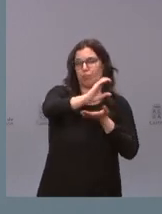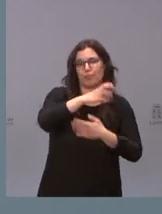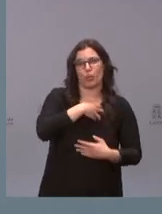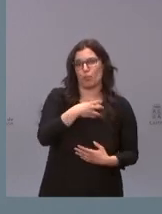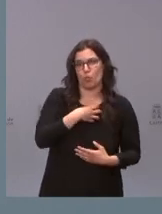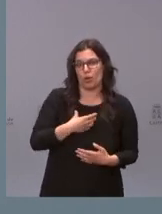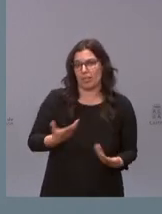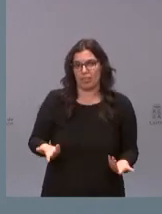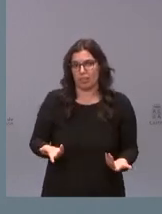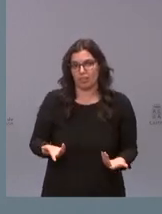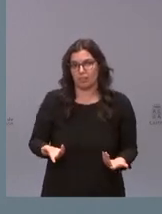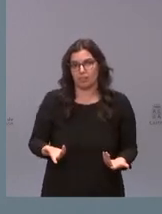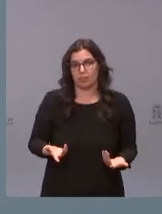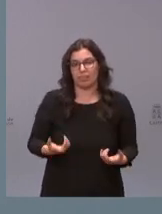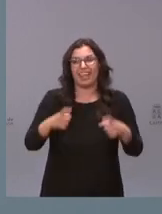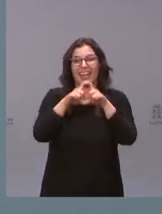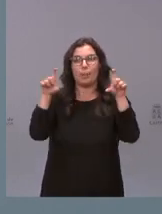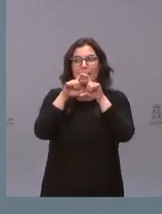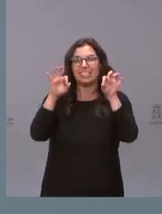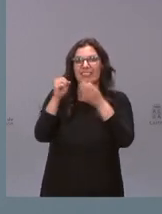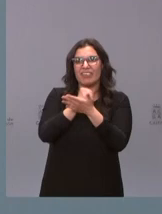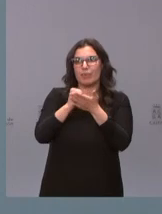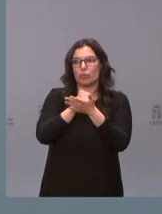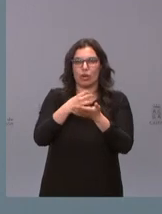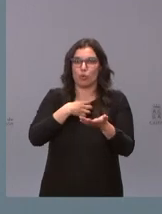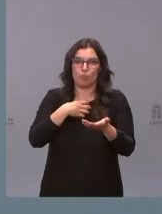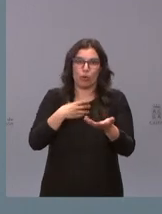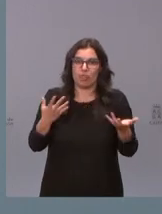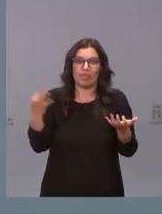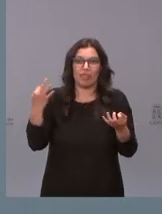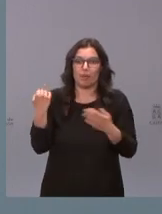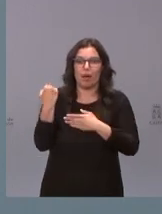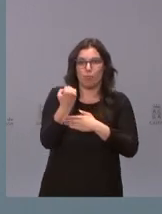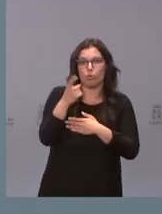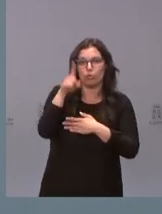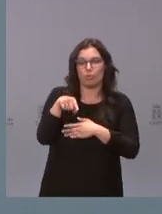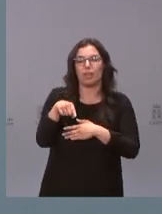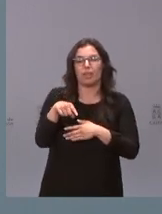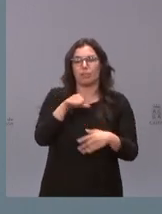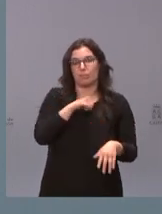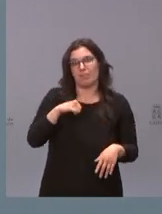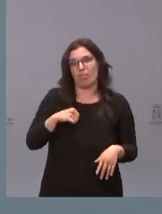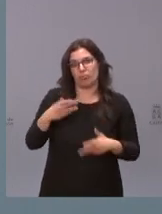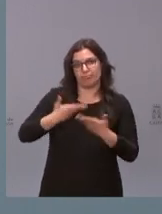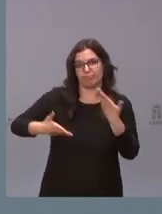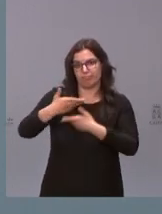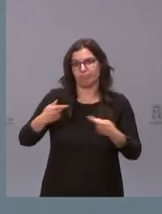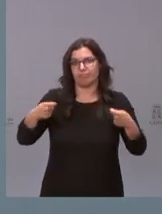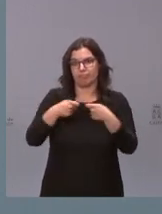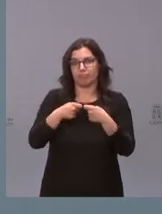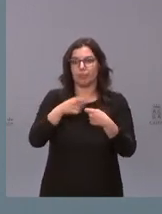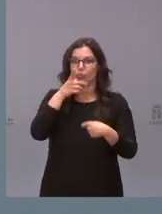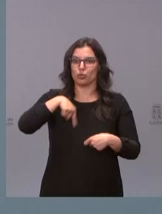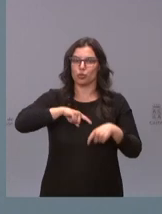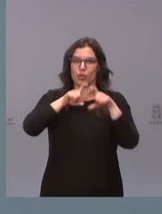financian empresas farmacéuticas tiene que venir dado de un apoyo también de una inversión privada y eso es lo que es Carrasco